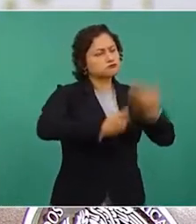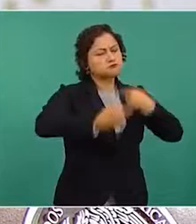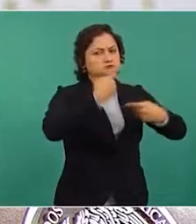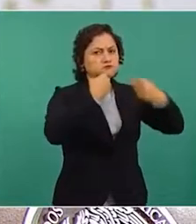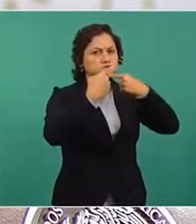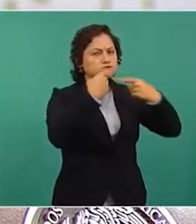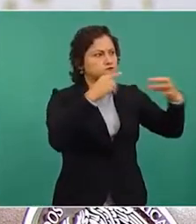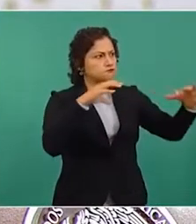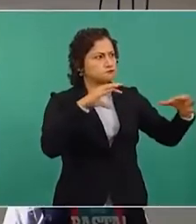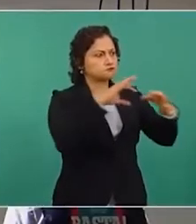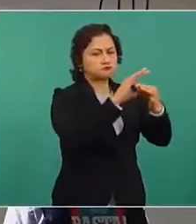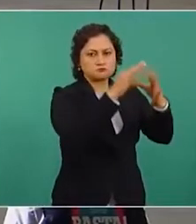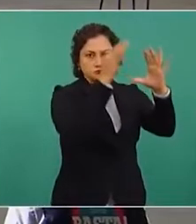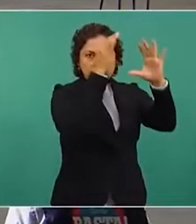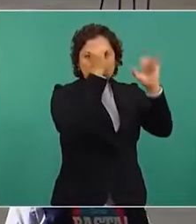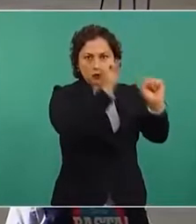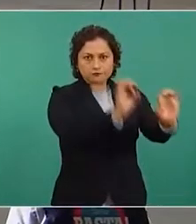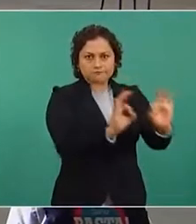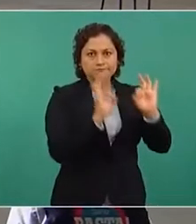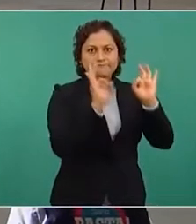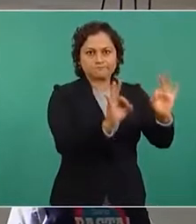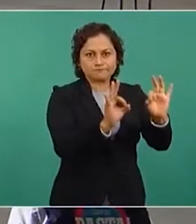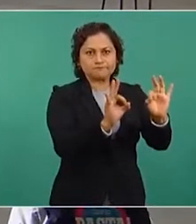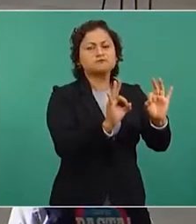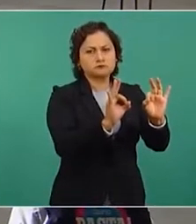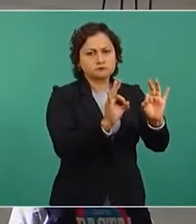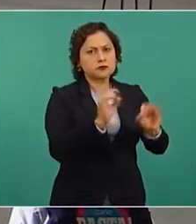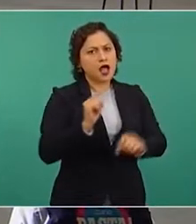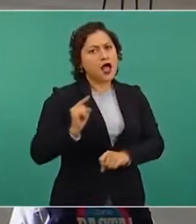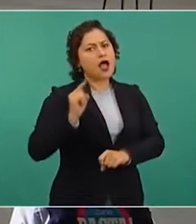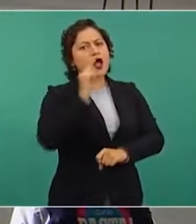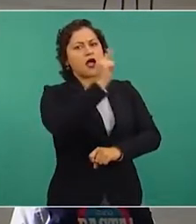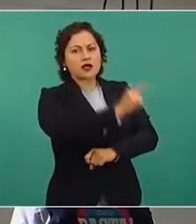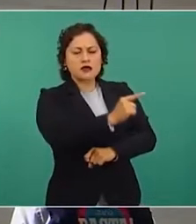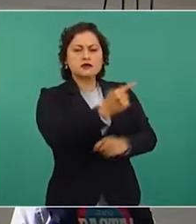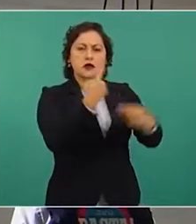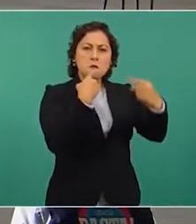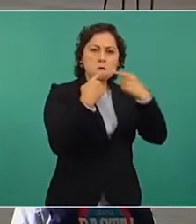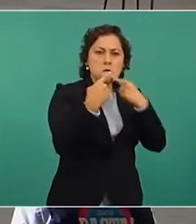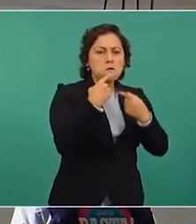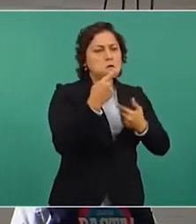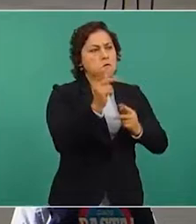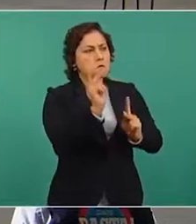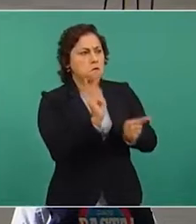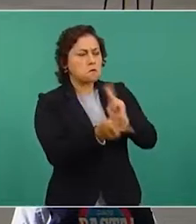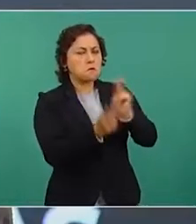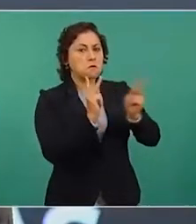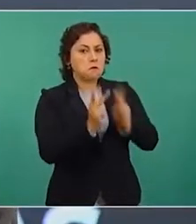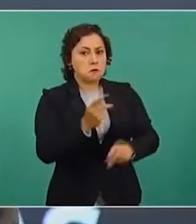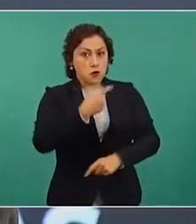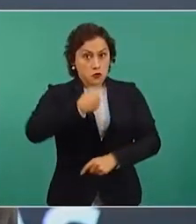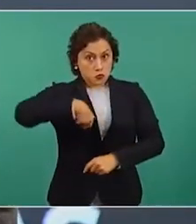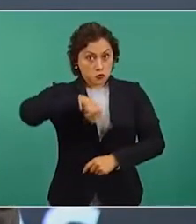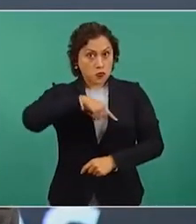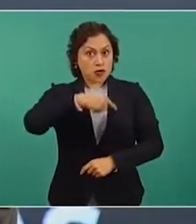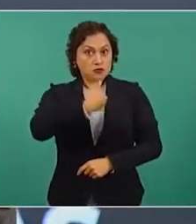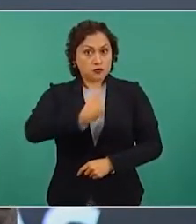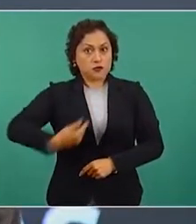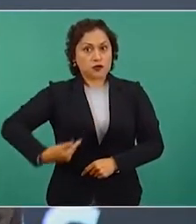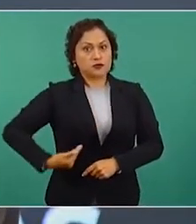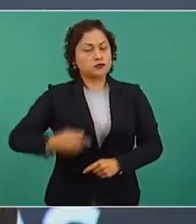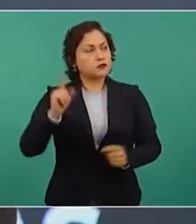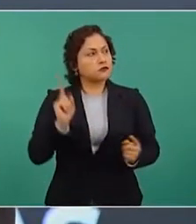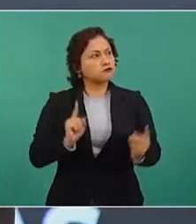y Estados Unidos. Hubo un diálogo respetuoso y los planteamientos de nuestro presidente fueron bien recibidos por sus